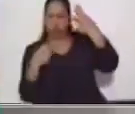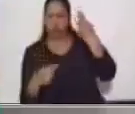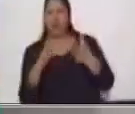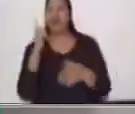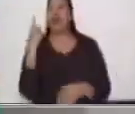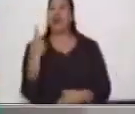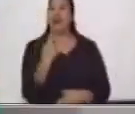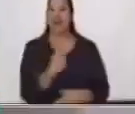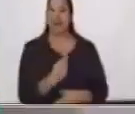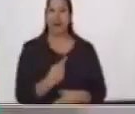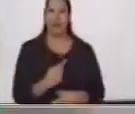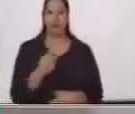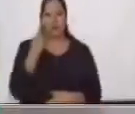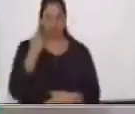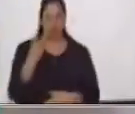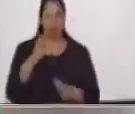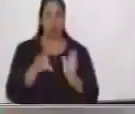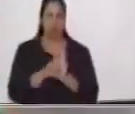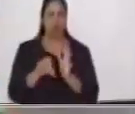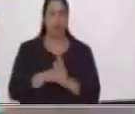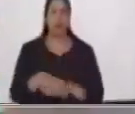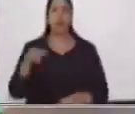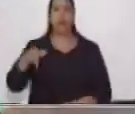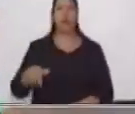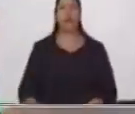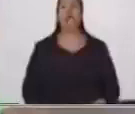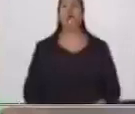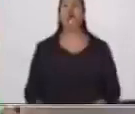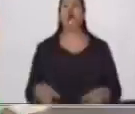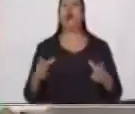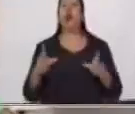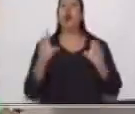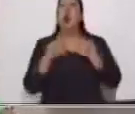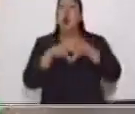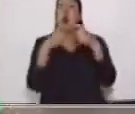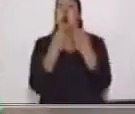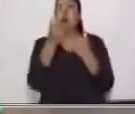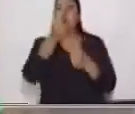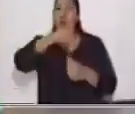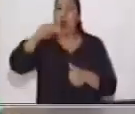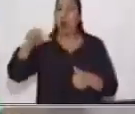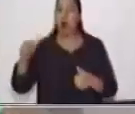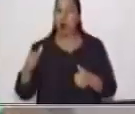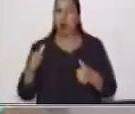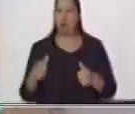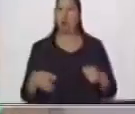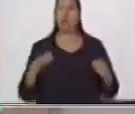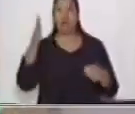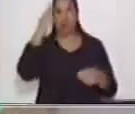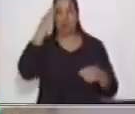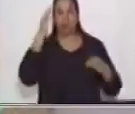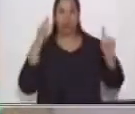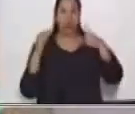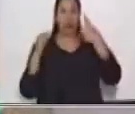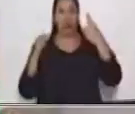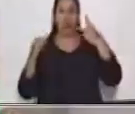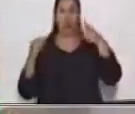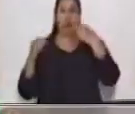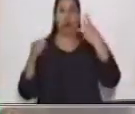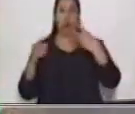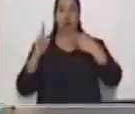a ver este ejemplo. Este ejemplo se llama los estados del agua. En los estados del agua sabemos que son tres estados. Sólido,